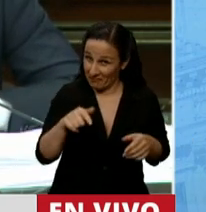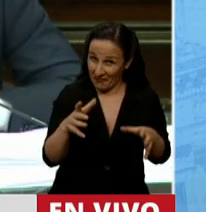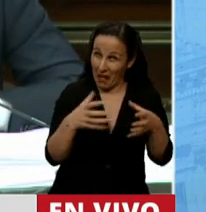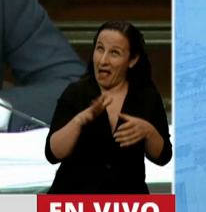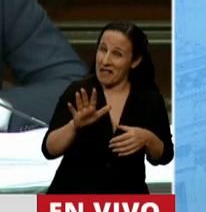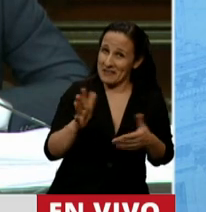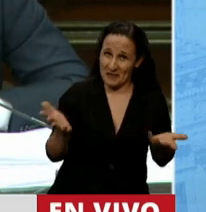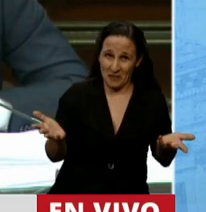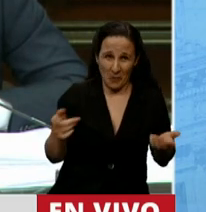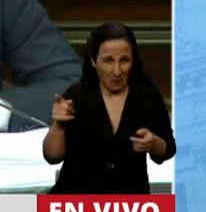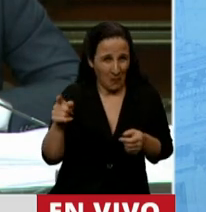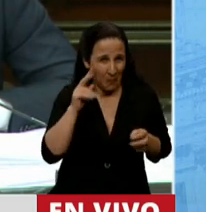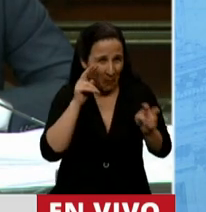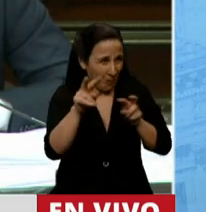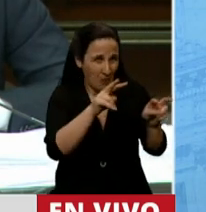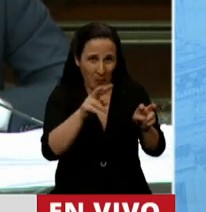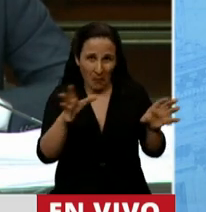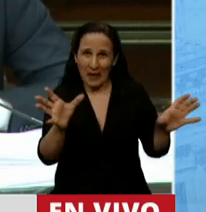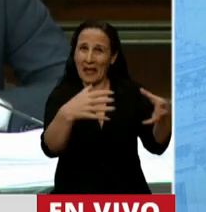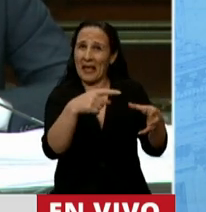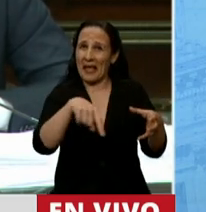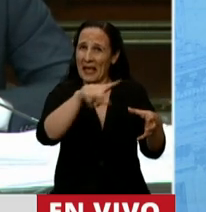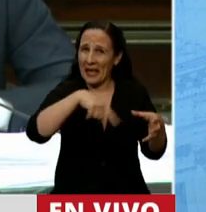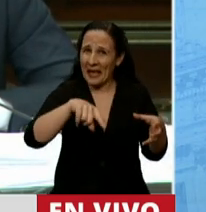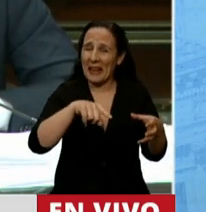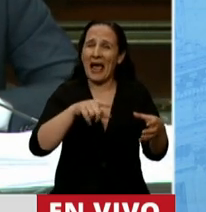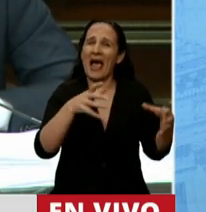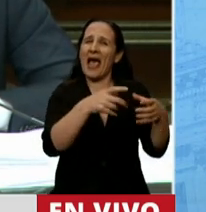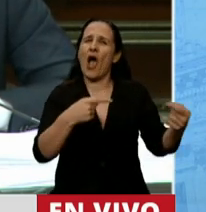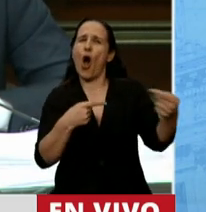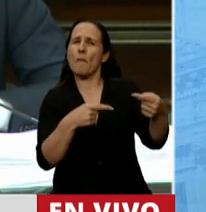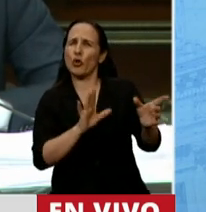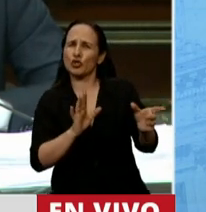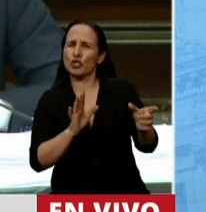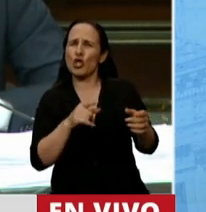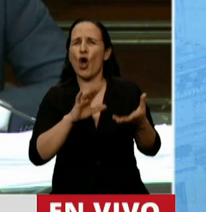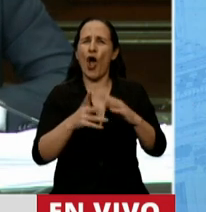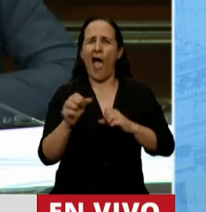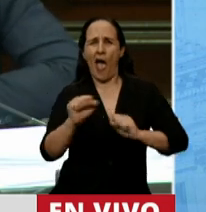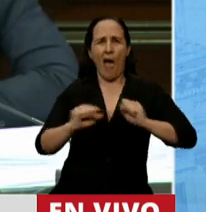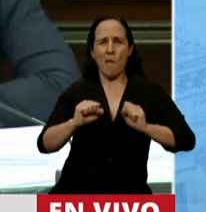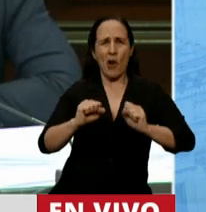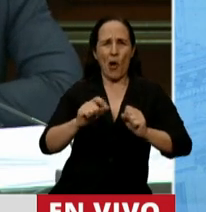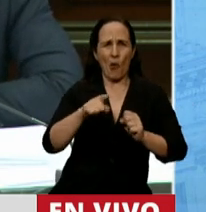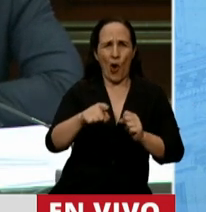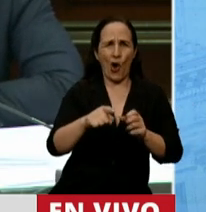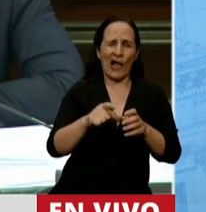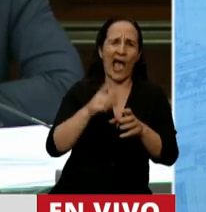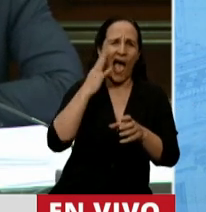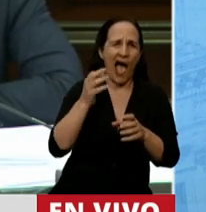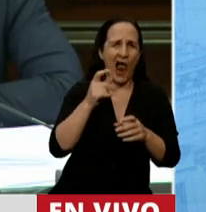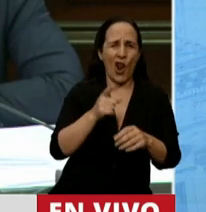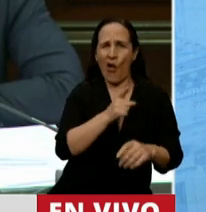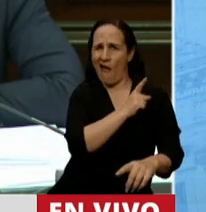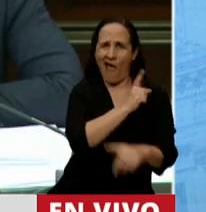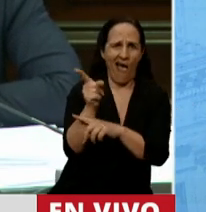no va a ver usted a ninguno de este grupo, a ninguno de la oposición, manotearle el micrófono ni insultar